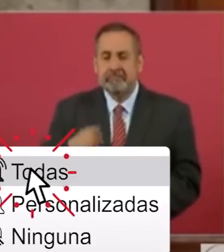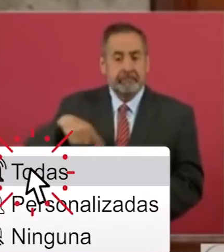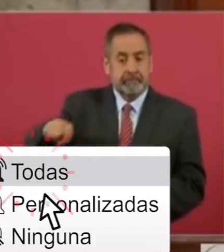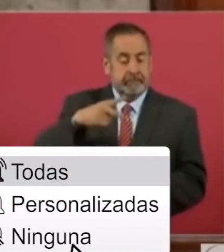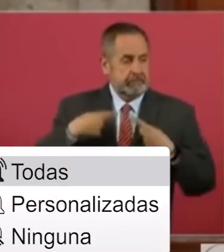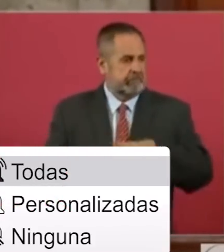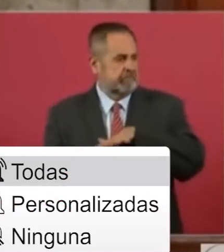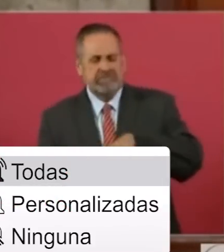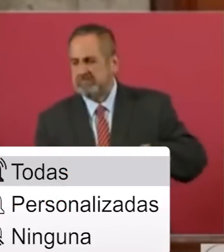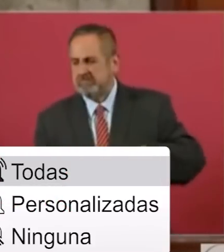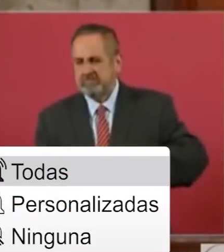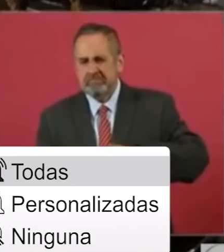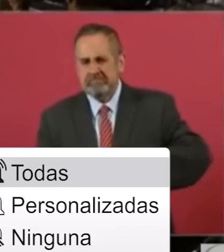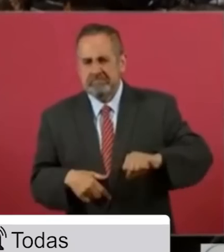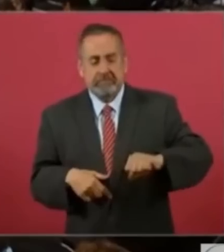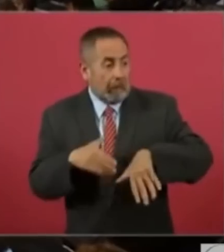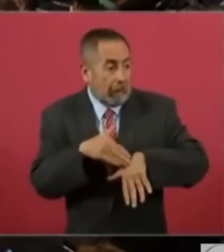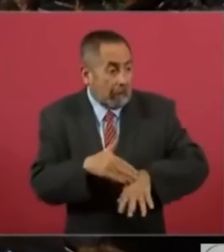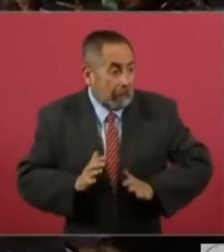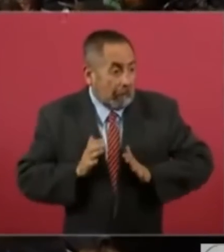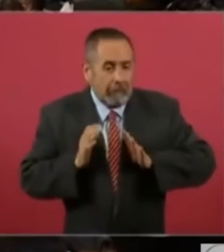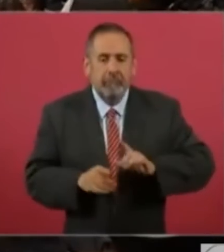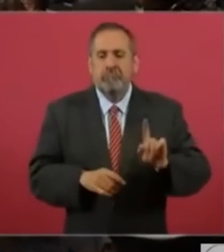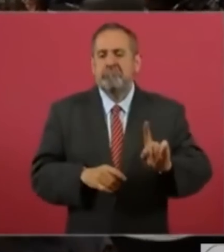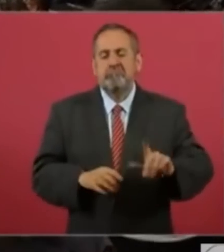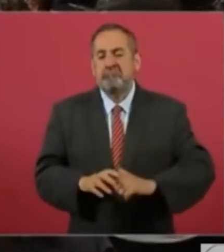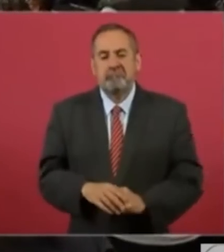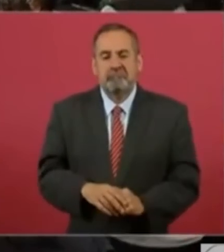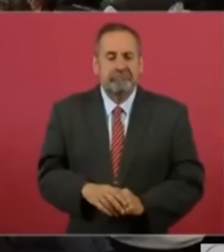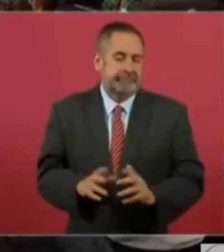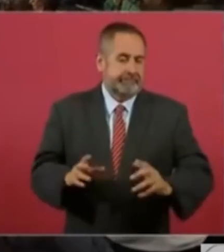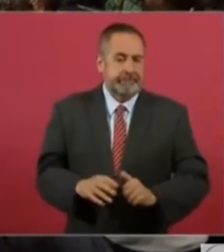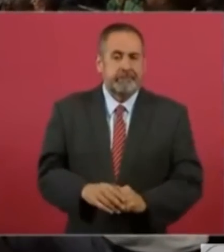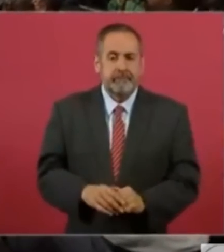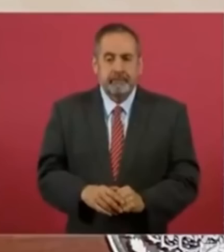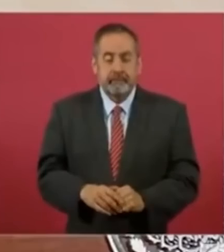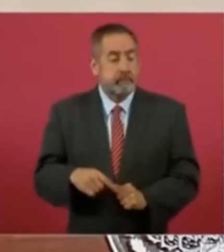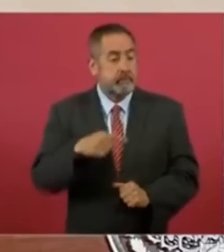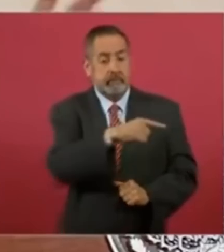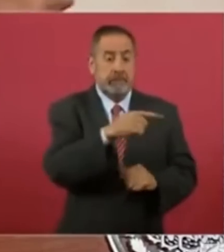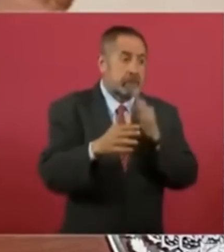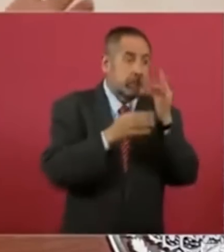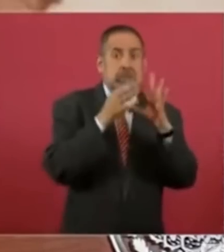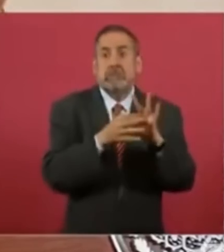gente no, no se deja y me están inflando,